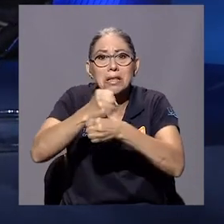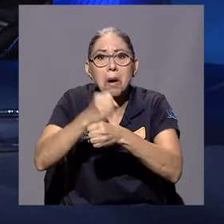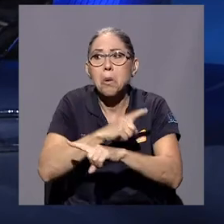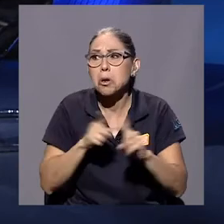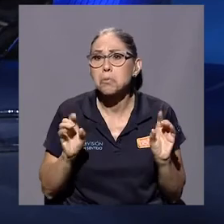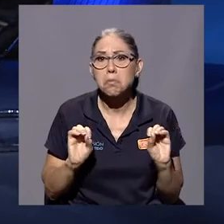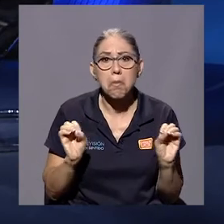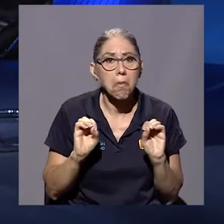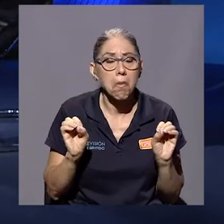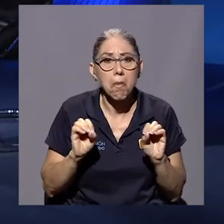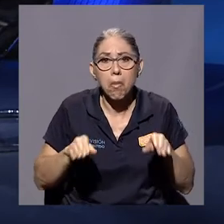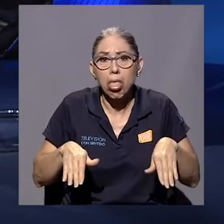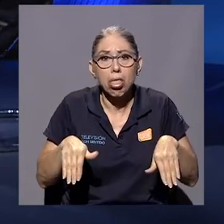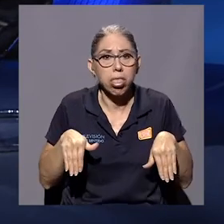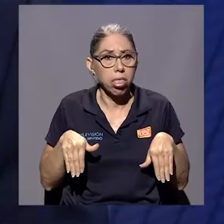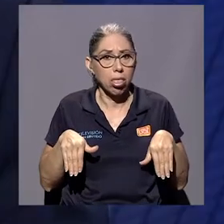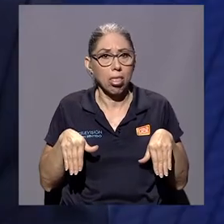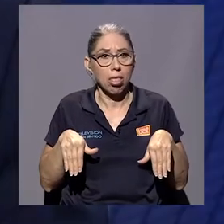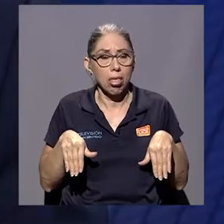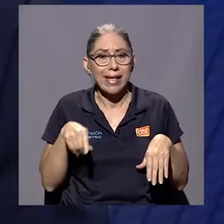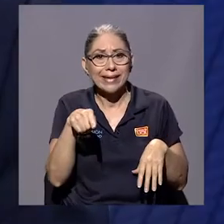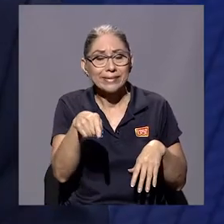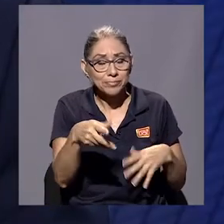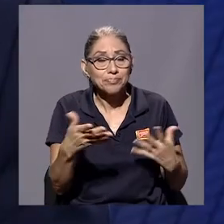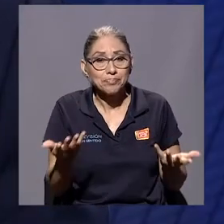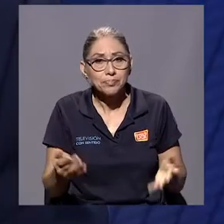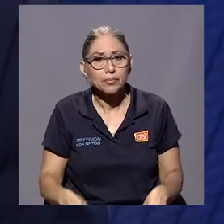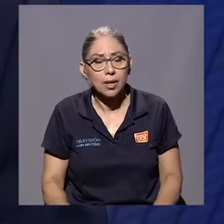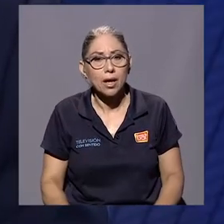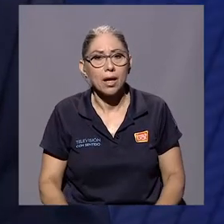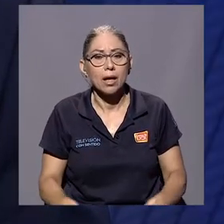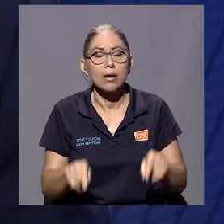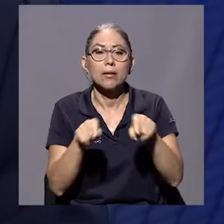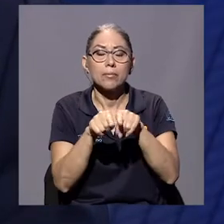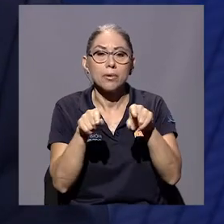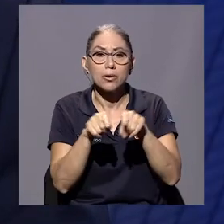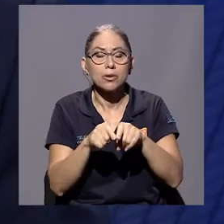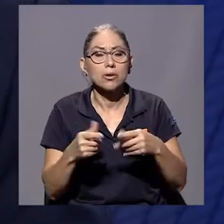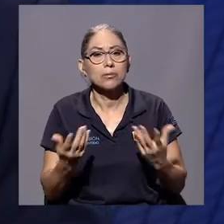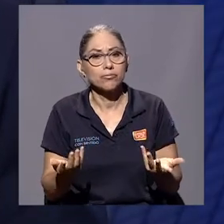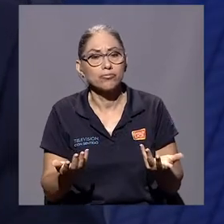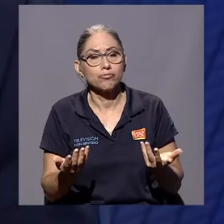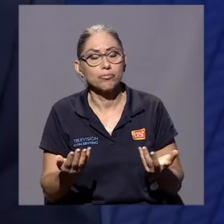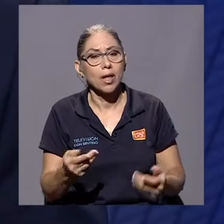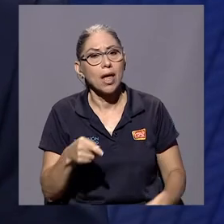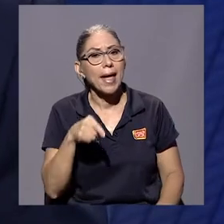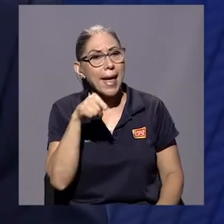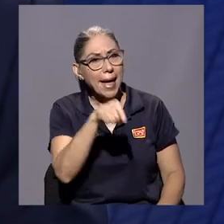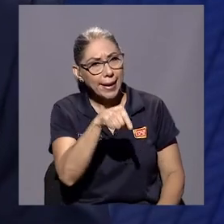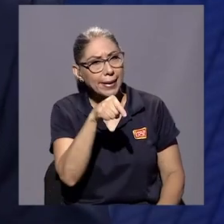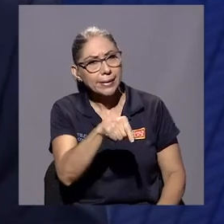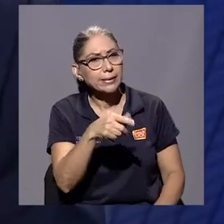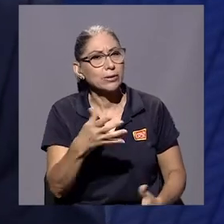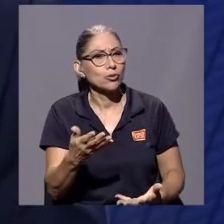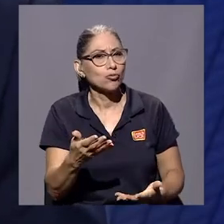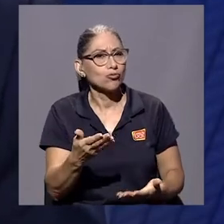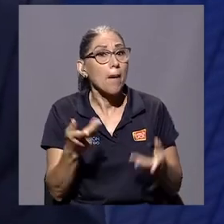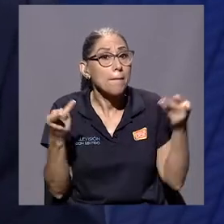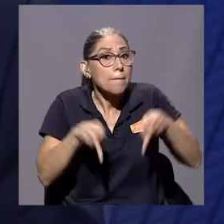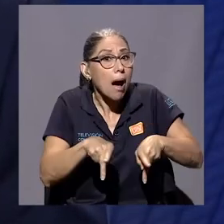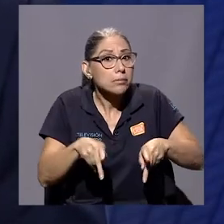la realidad. Y por otro lado, eso es una tendencia